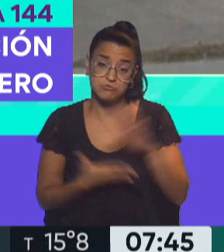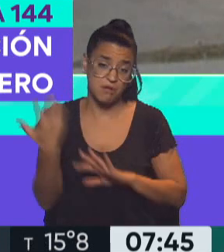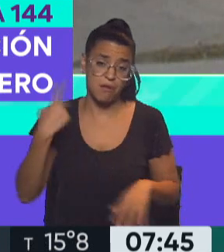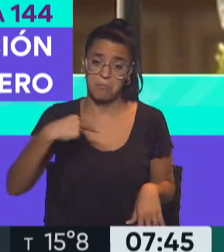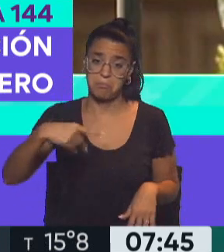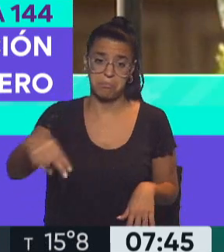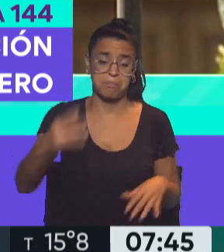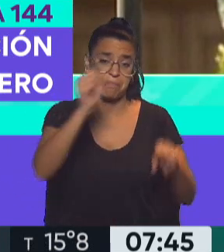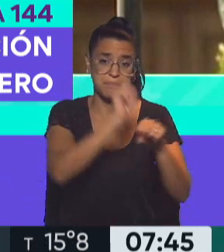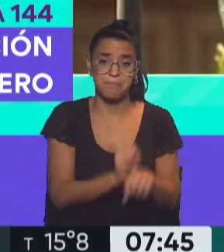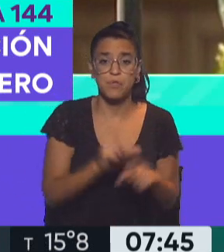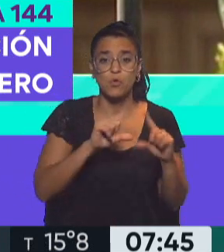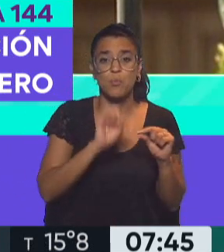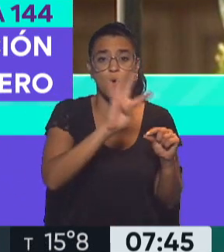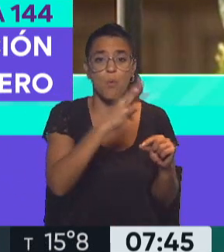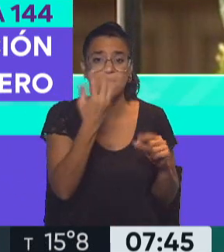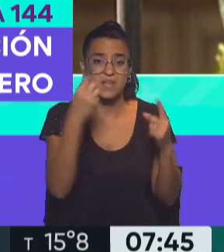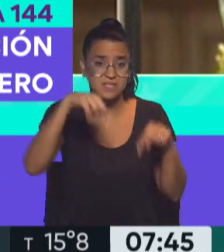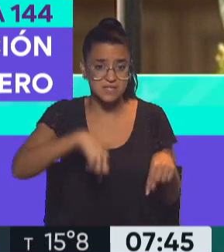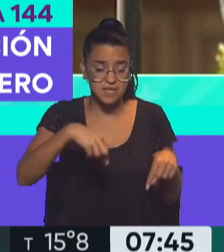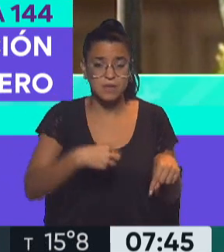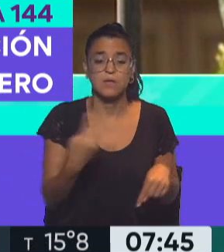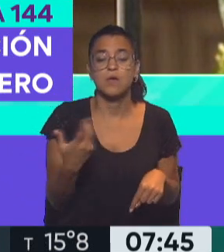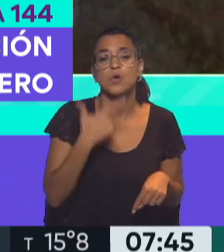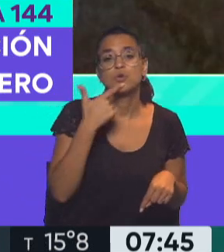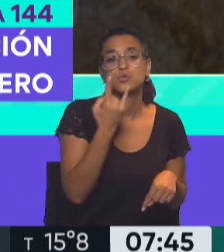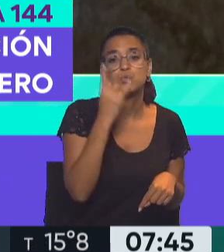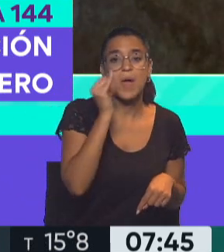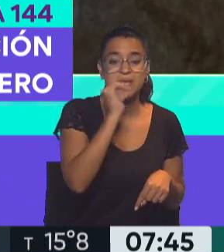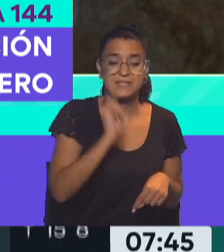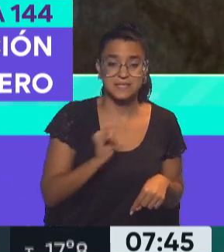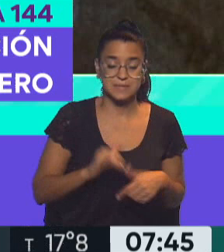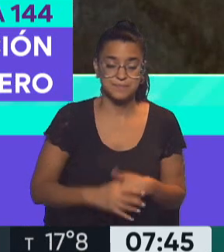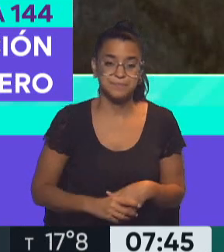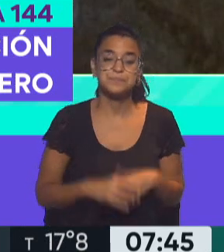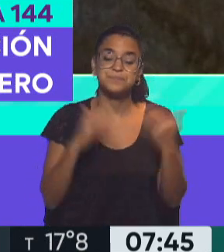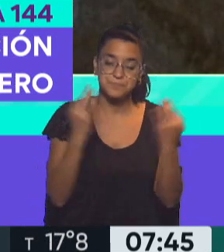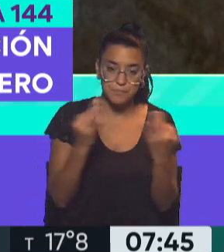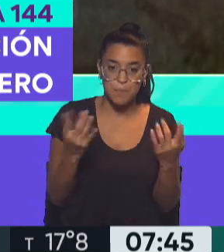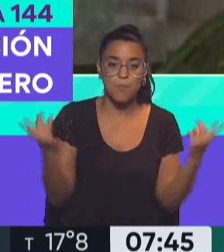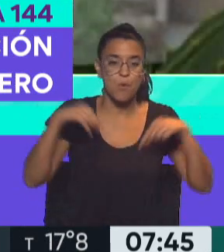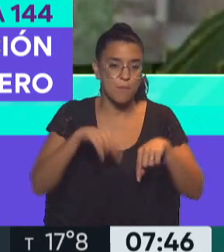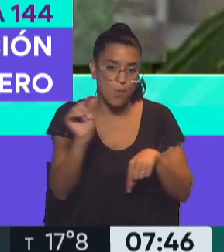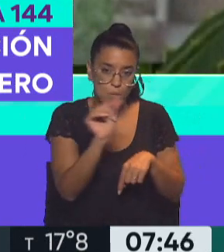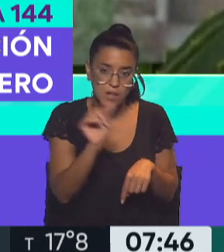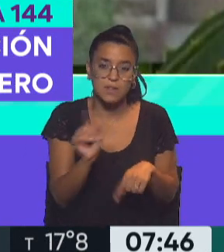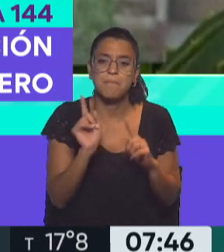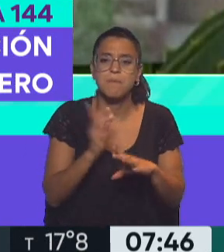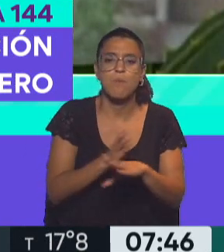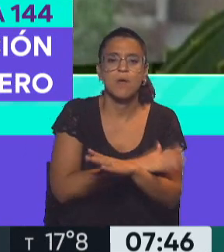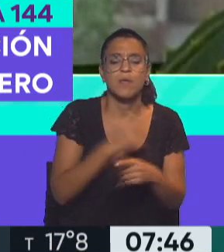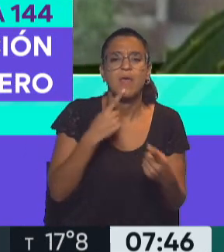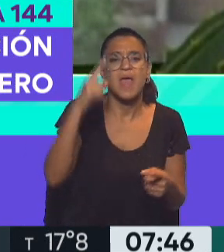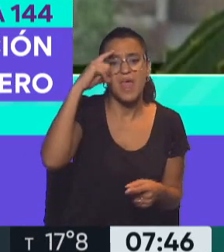detención número 46, aquí en José León Suárez. Bien, Laura, volvemos con vos, en minutos, recién nombraba a Laura,